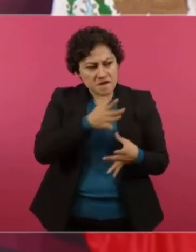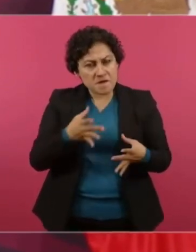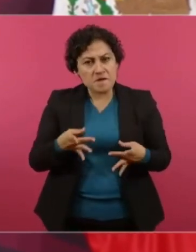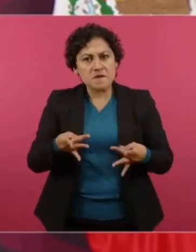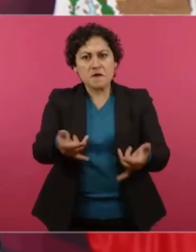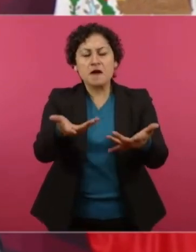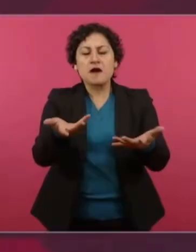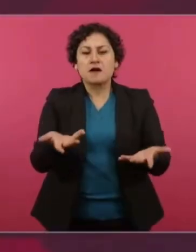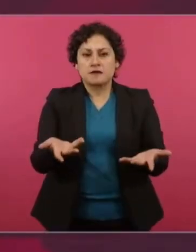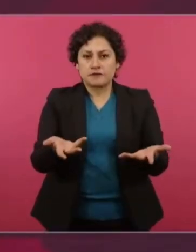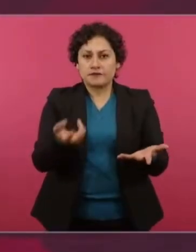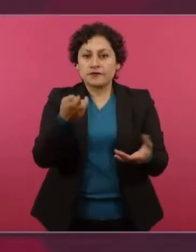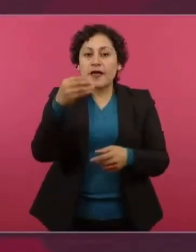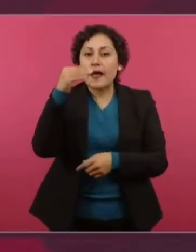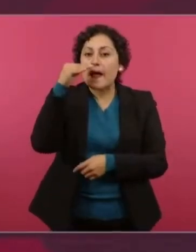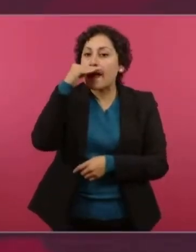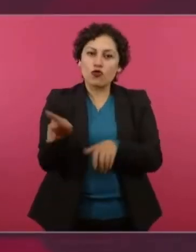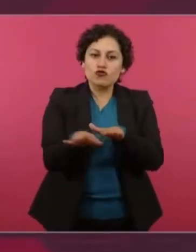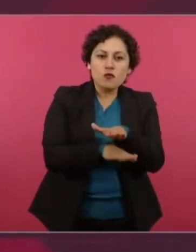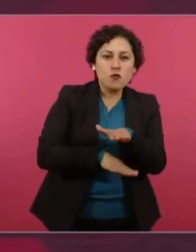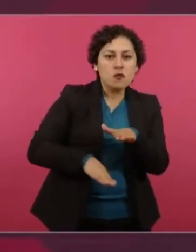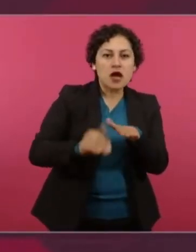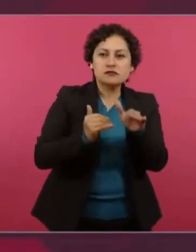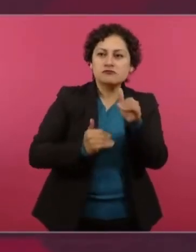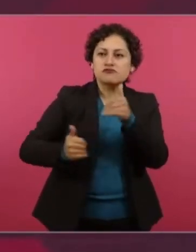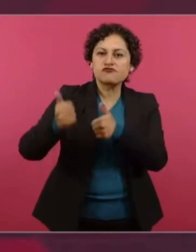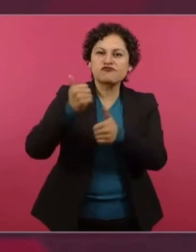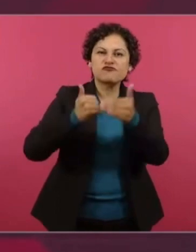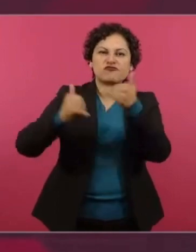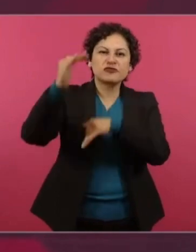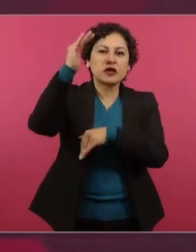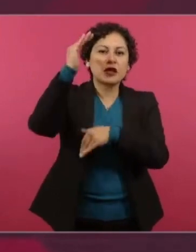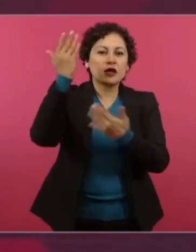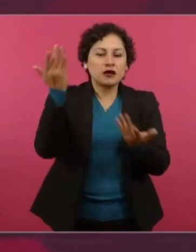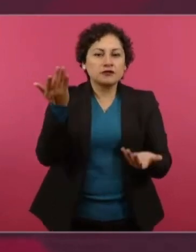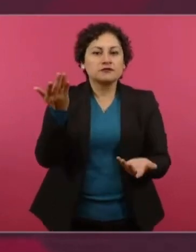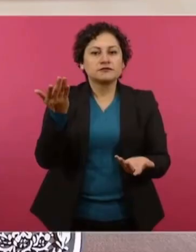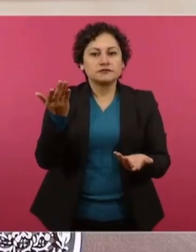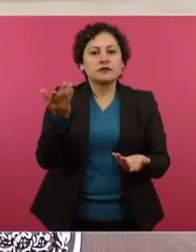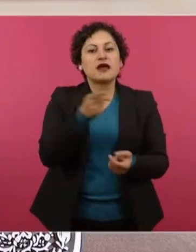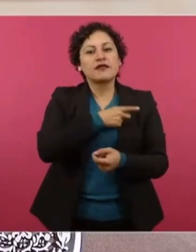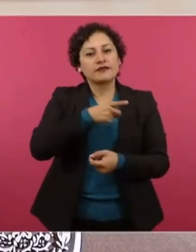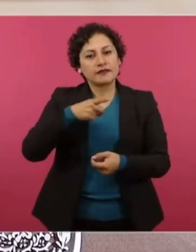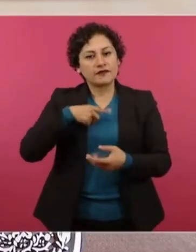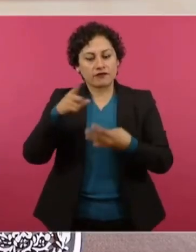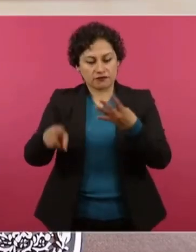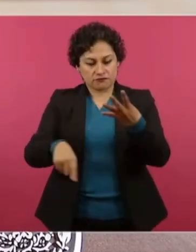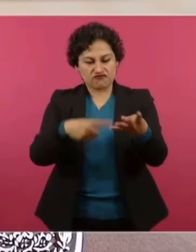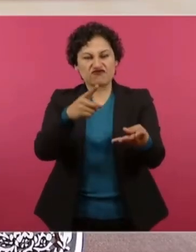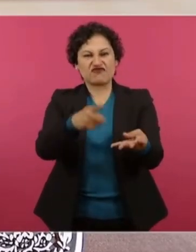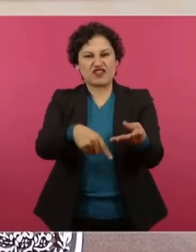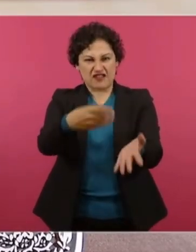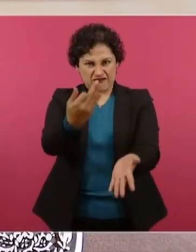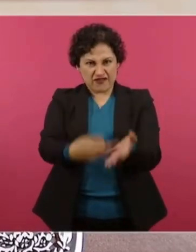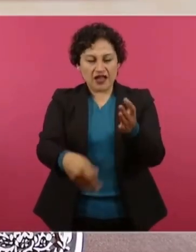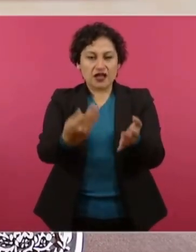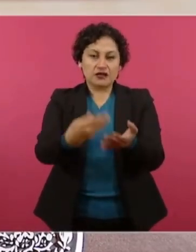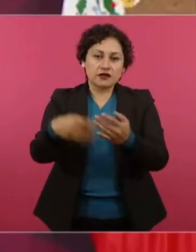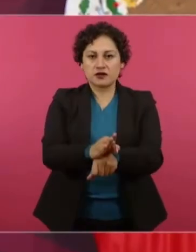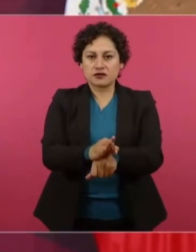gratuita en todos los niveles. Hace falta el derecho a la pensión, hacen falta